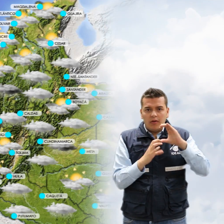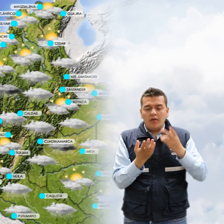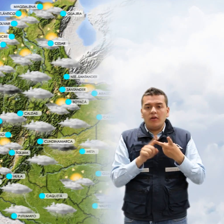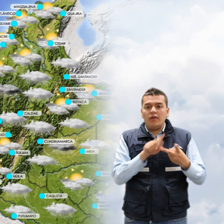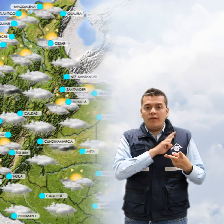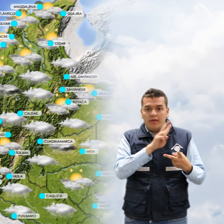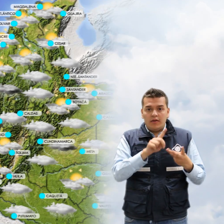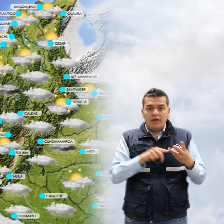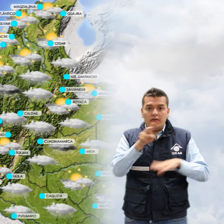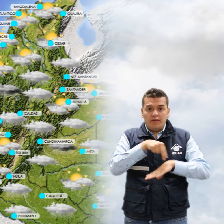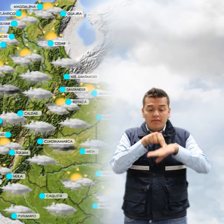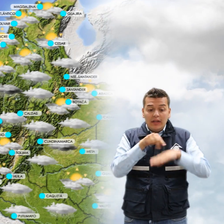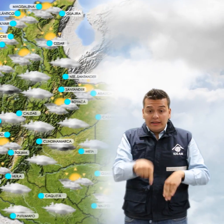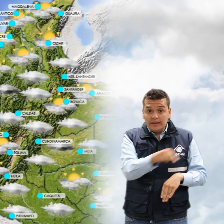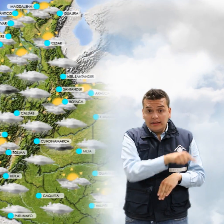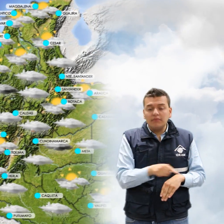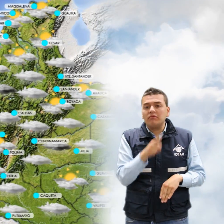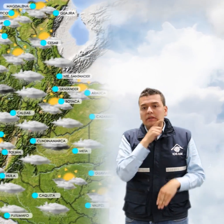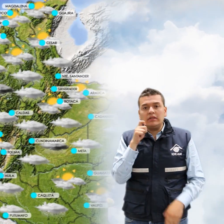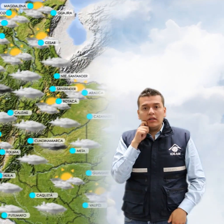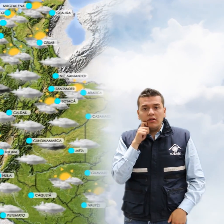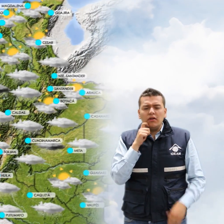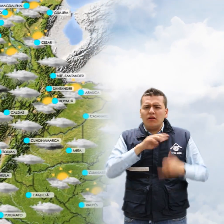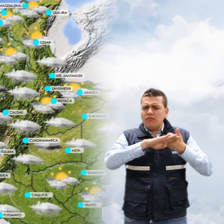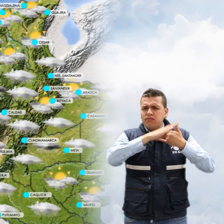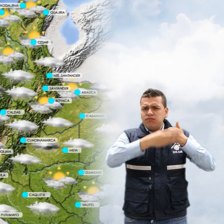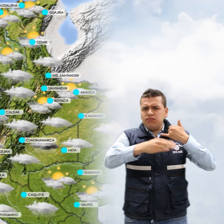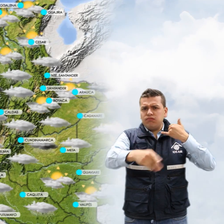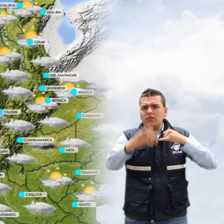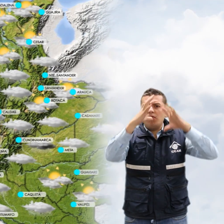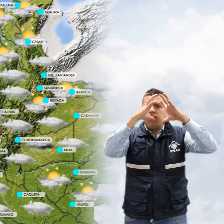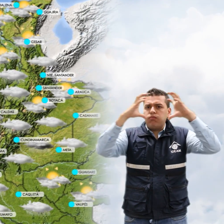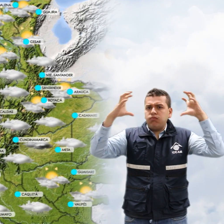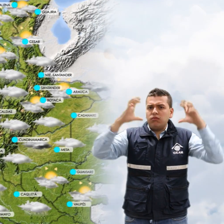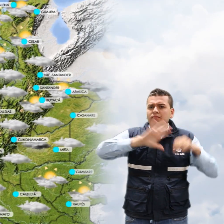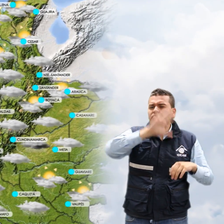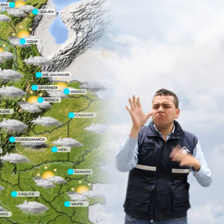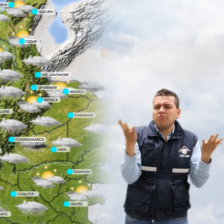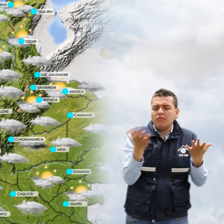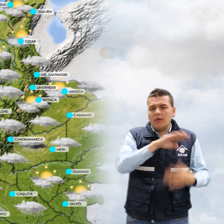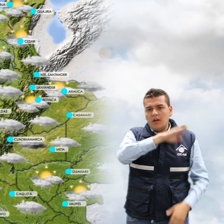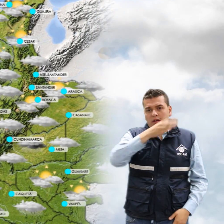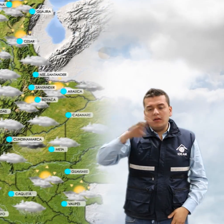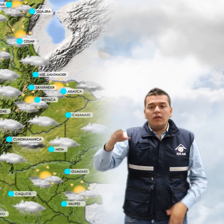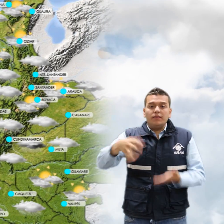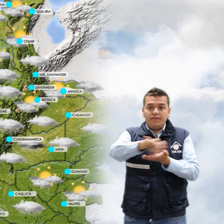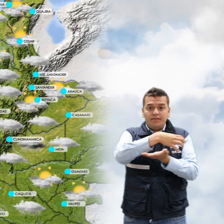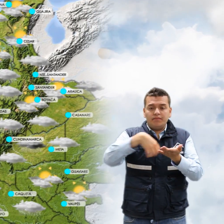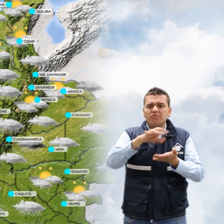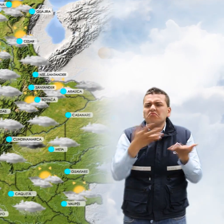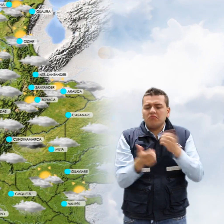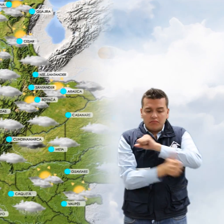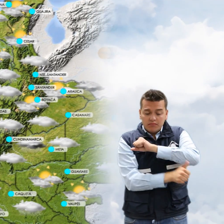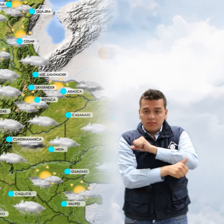Nariño, condiciones secas. En la región andina, se prevé condiciones de nubosas densas en Antioquia y Santander. En sectores